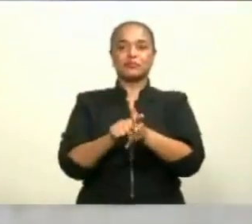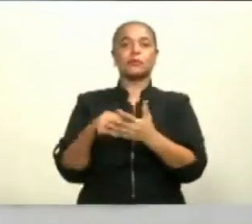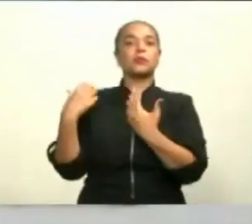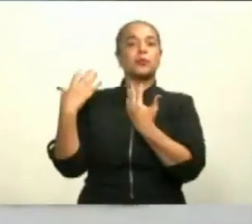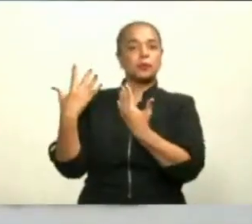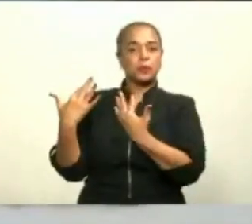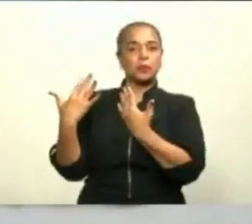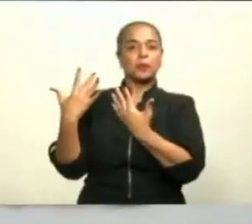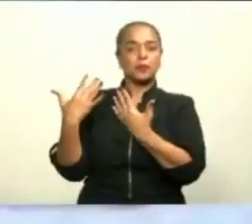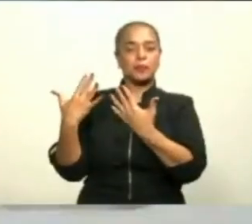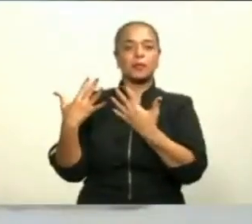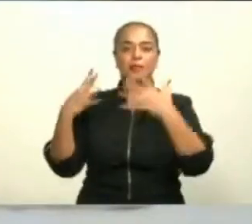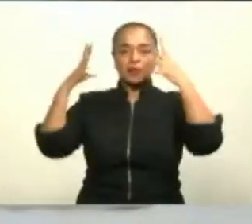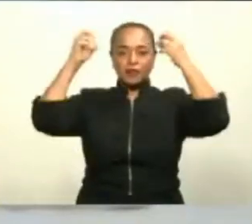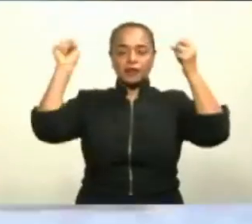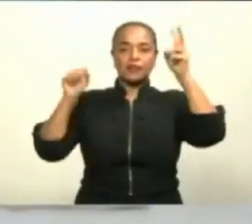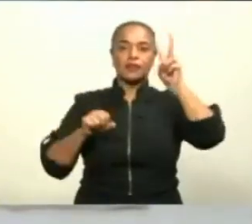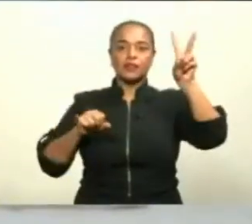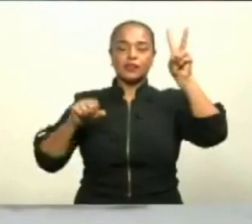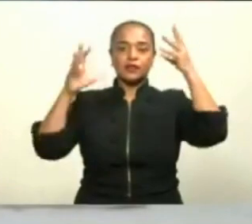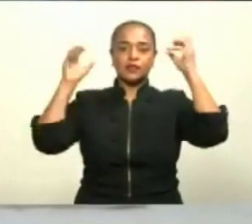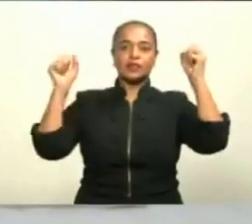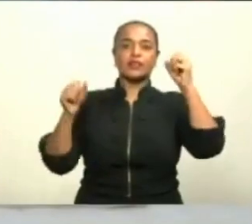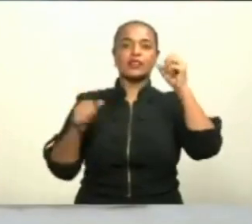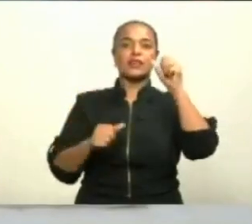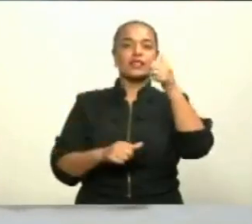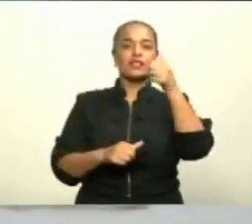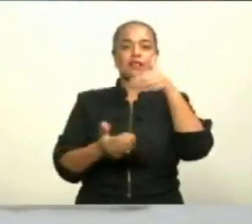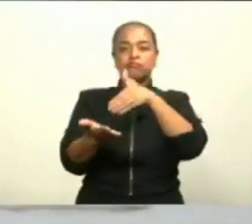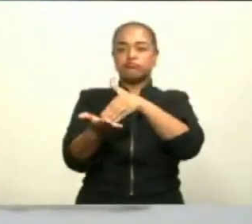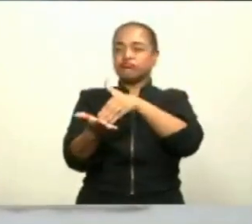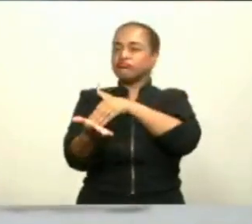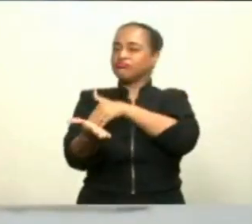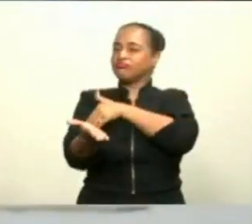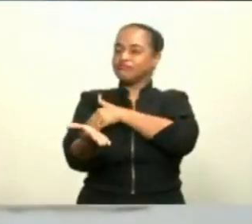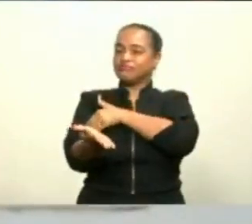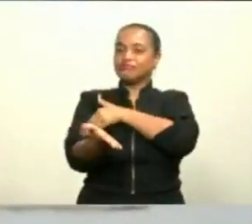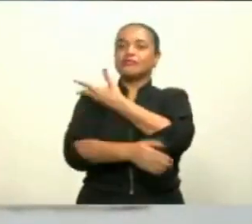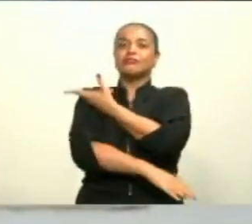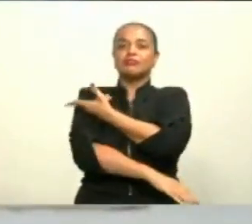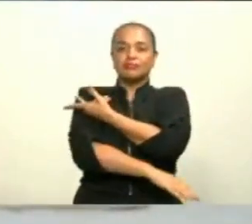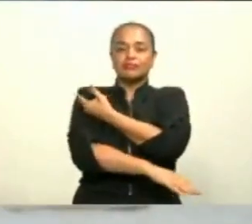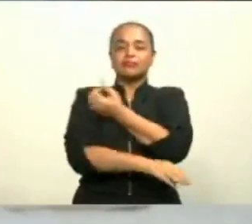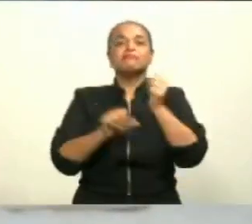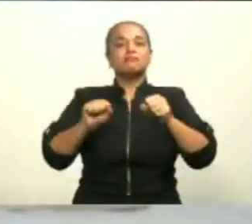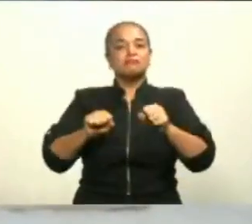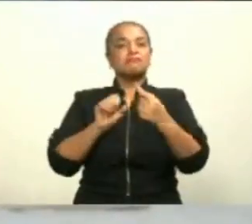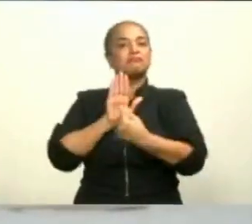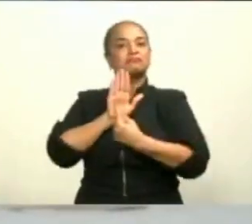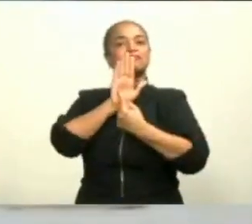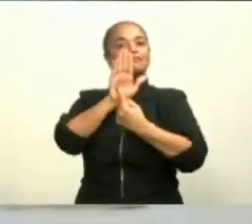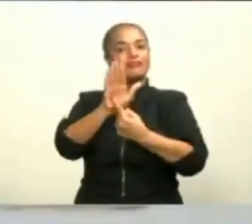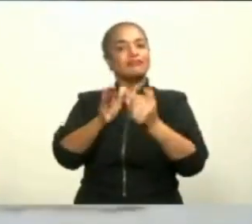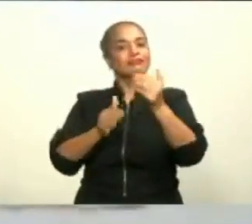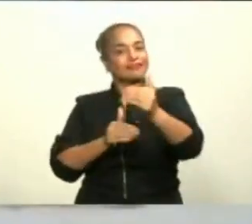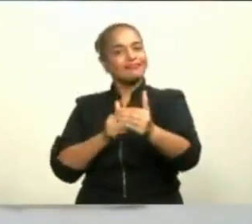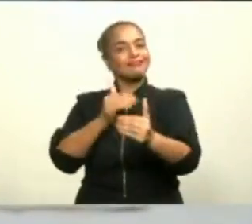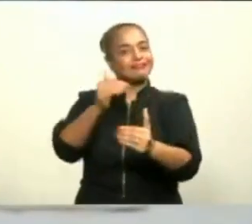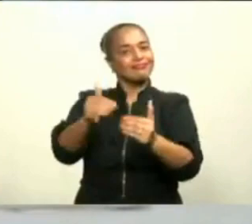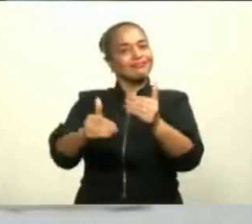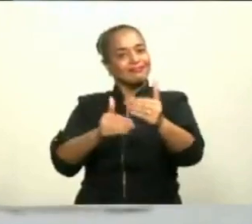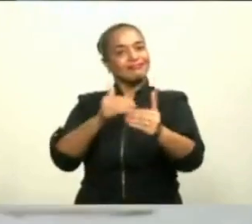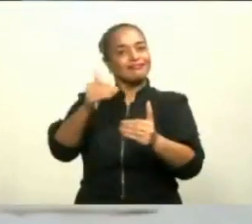ha mencionado nuestra vicepresidenta, que esas 10 millones de vacunas puedan dar, puedan representar un paso adelante para